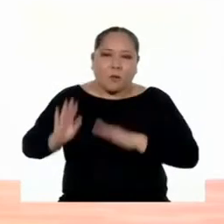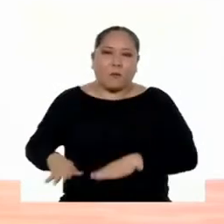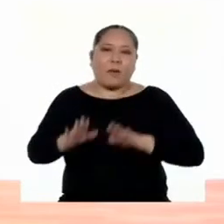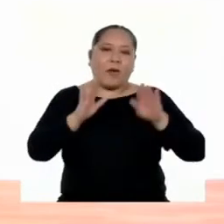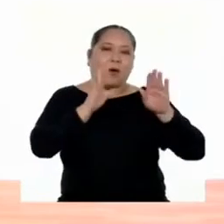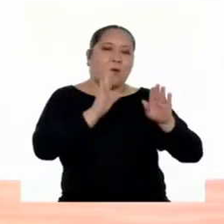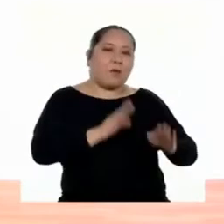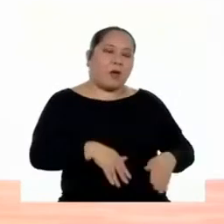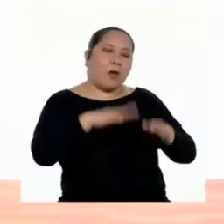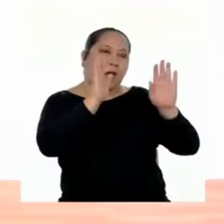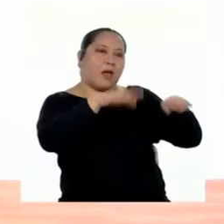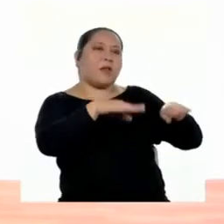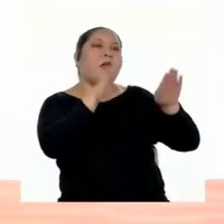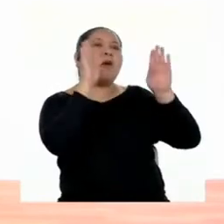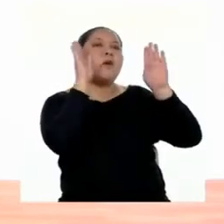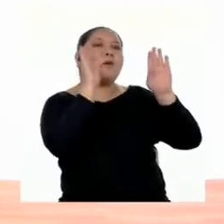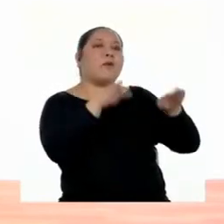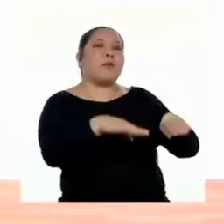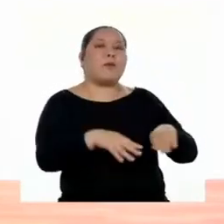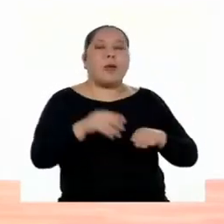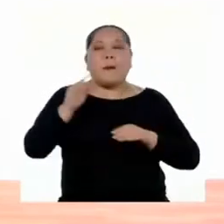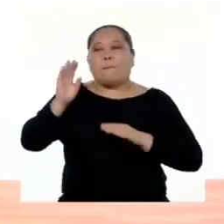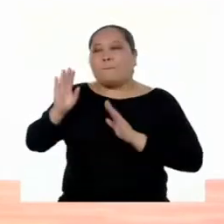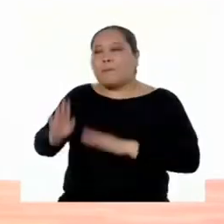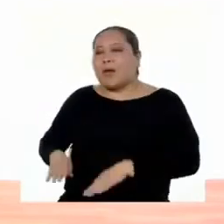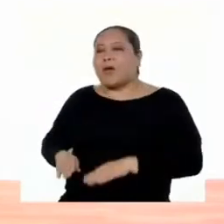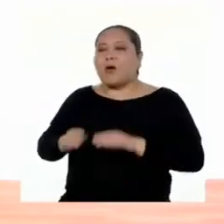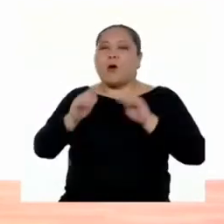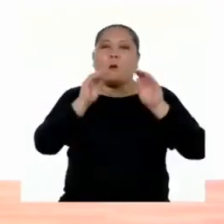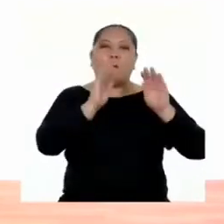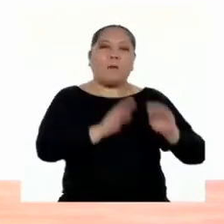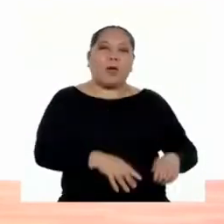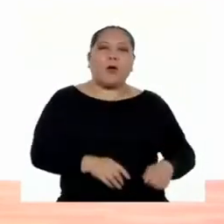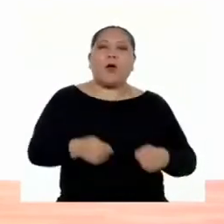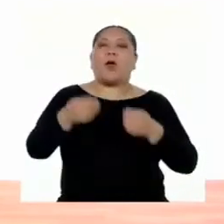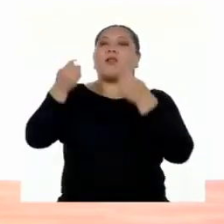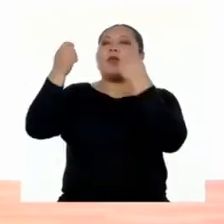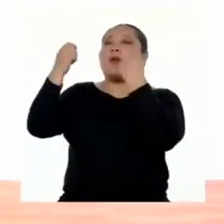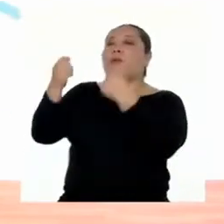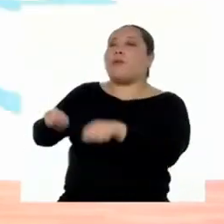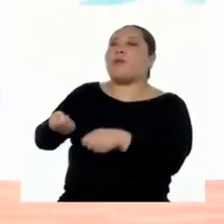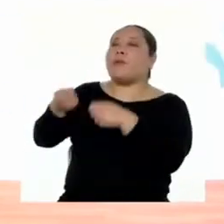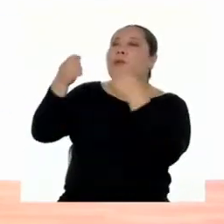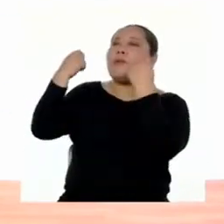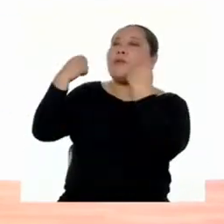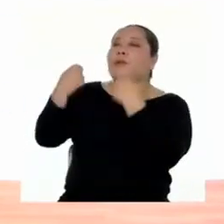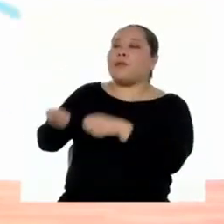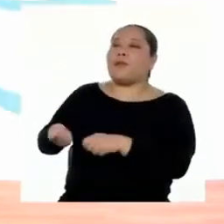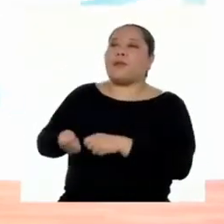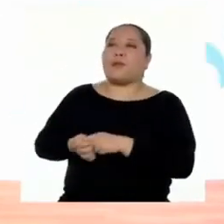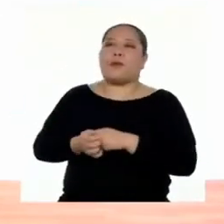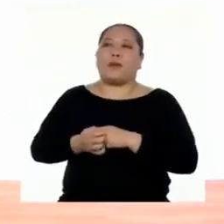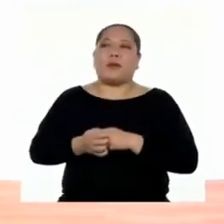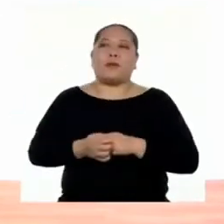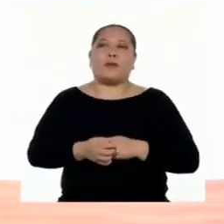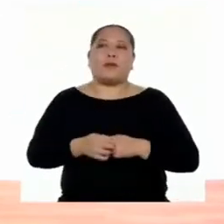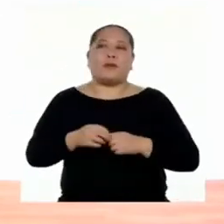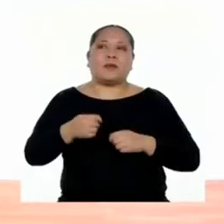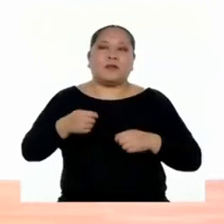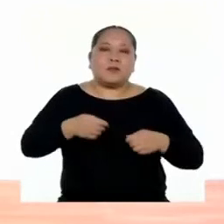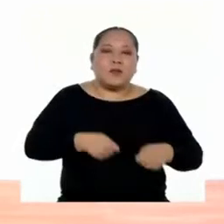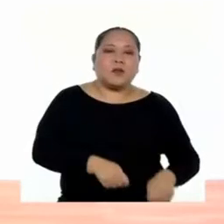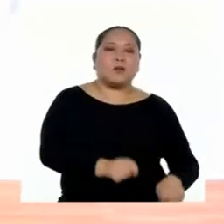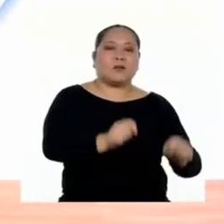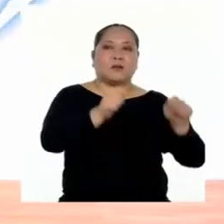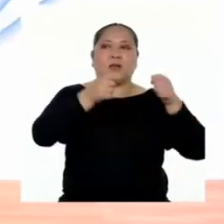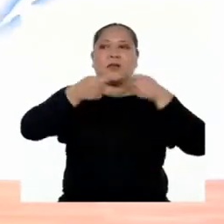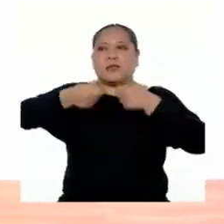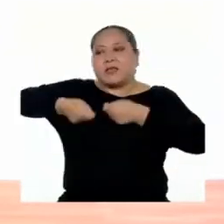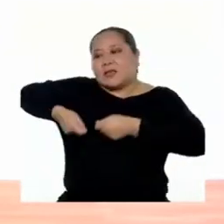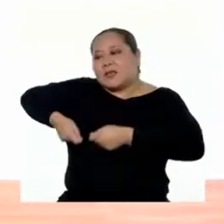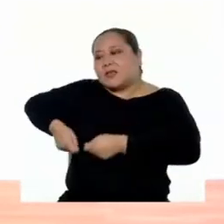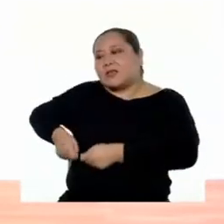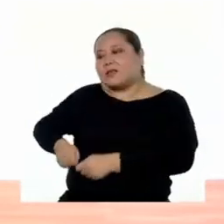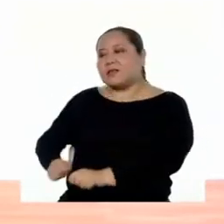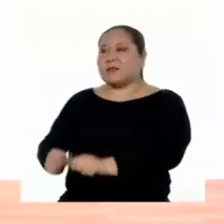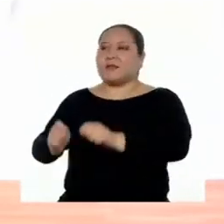Pego. Pego. Hecho aire. Pego. Pego. Hecho aire. Deslizo.